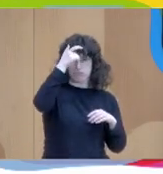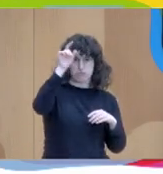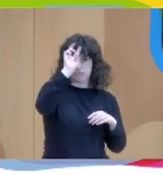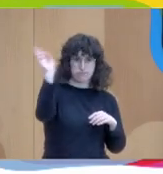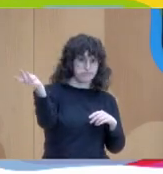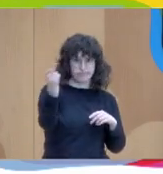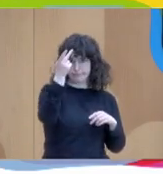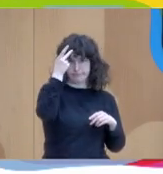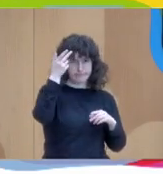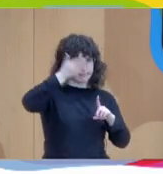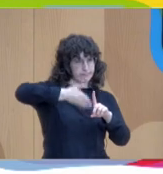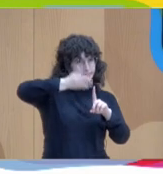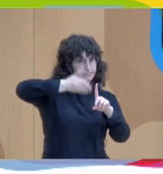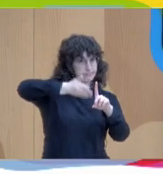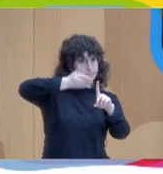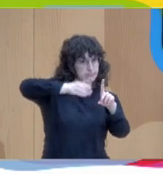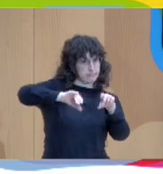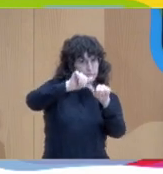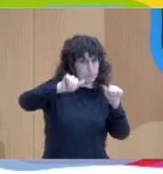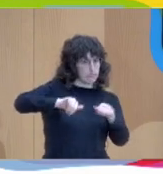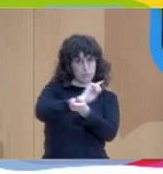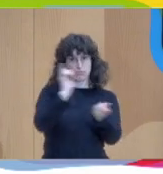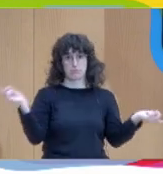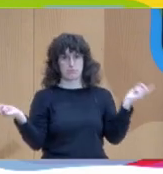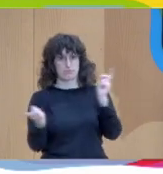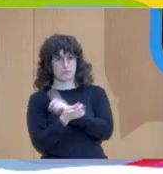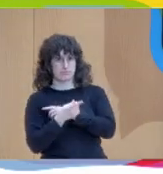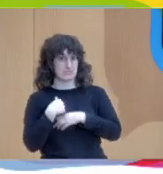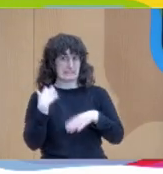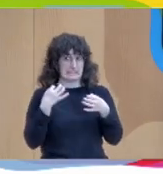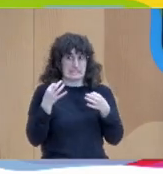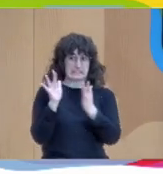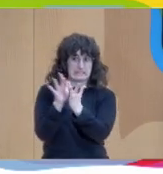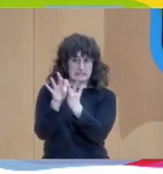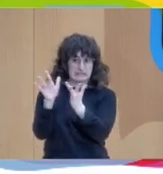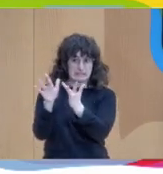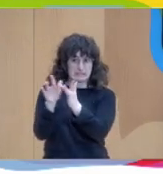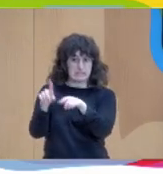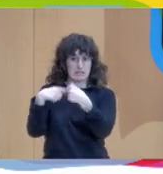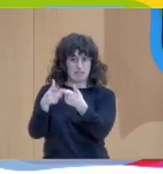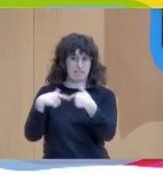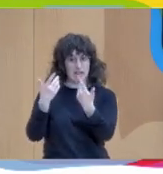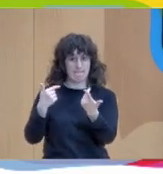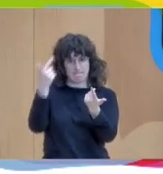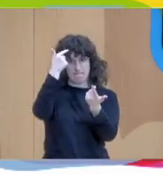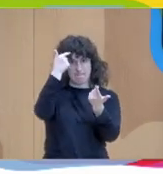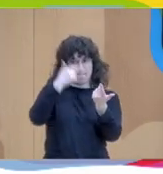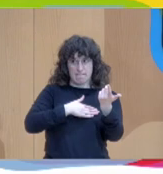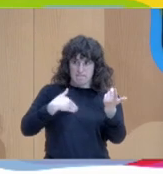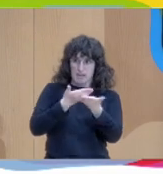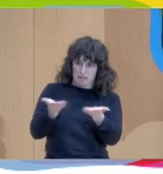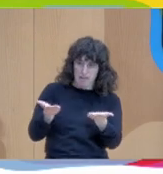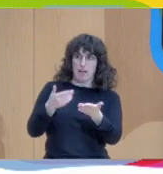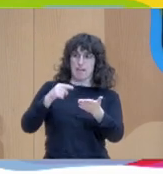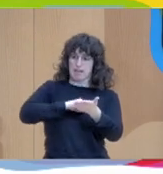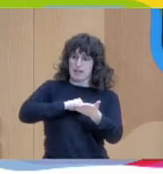intervención a mí siempre cuando trabajo con las familias me obsesiona el crear comodidad y que la gente confíe en el